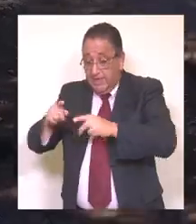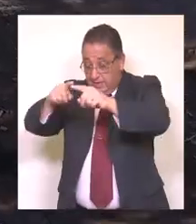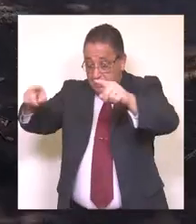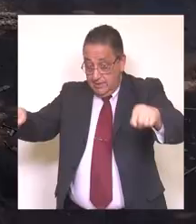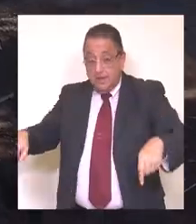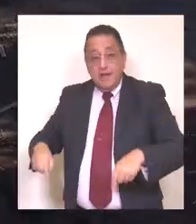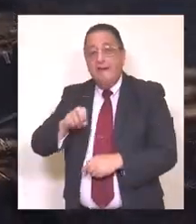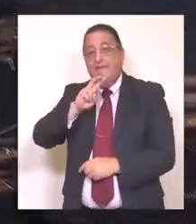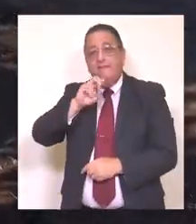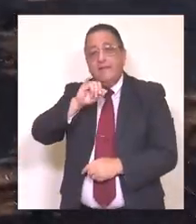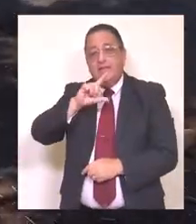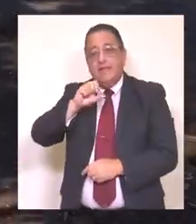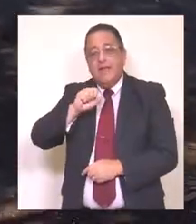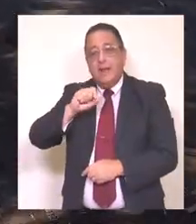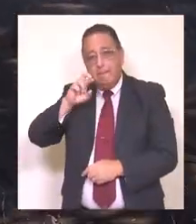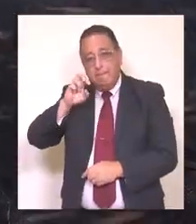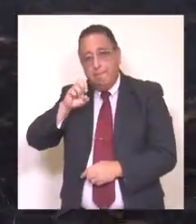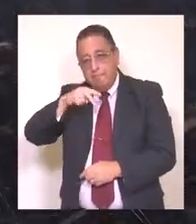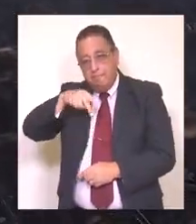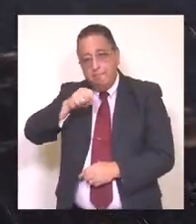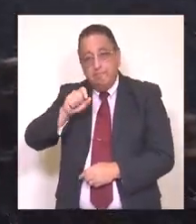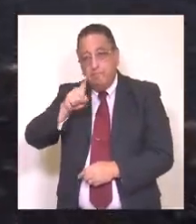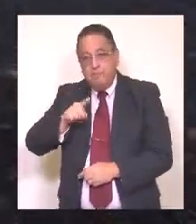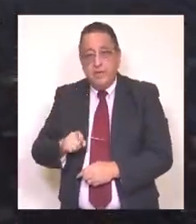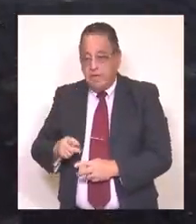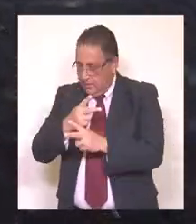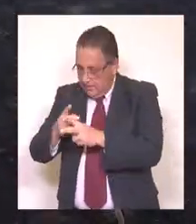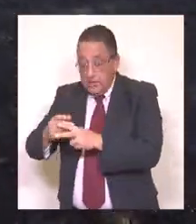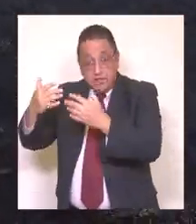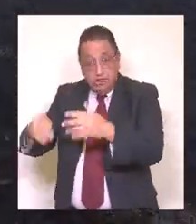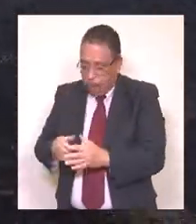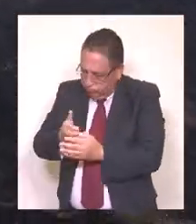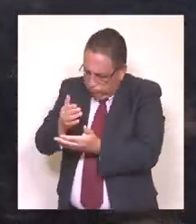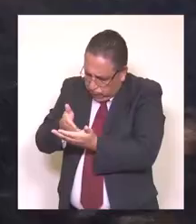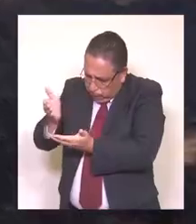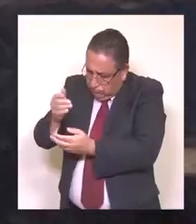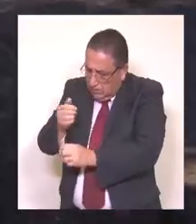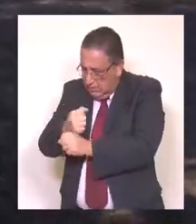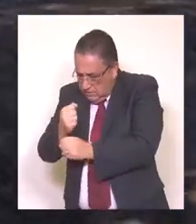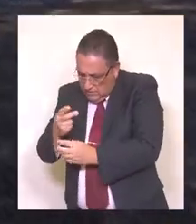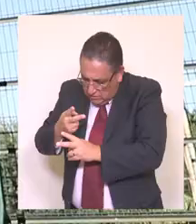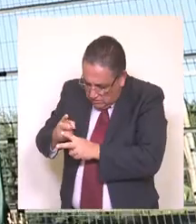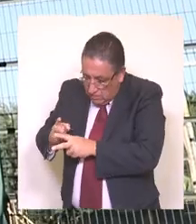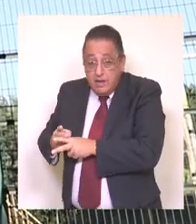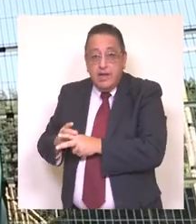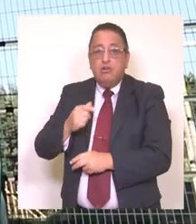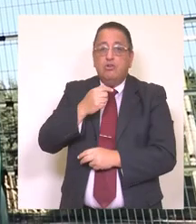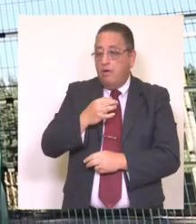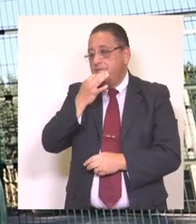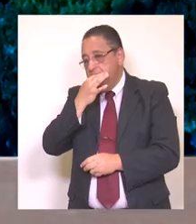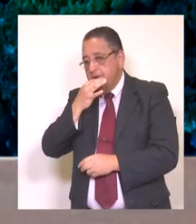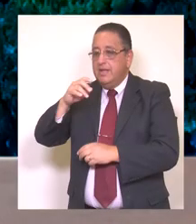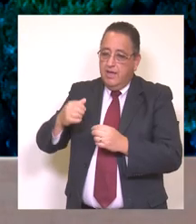concretar un hermoso proyecto para el espacio público en Villa Las Peñas, el cual ya se comenzó a construir y donde